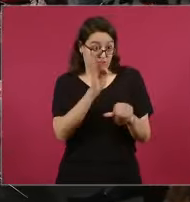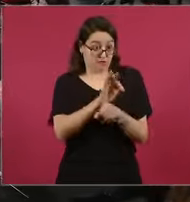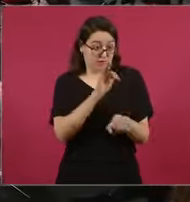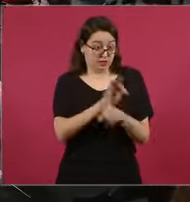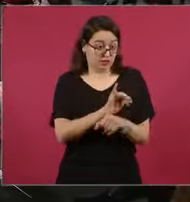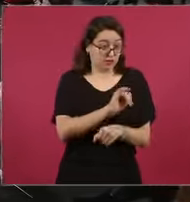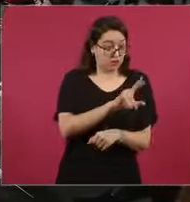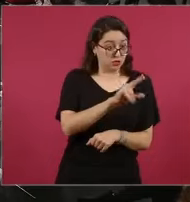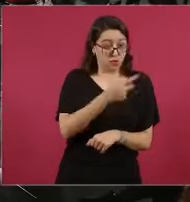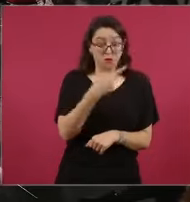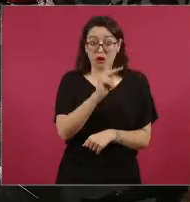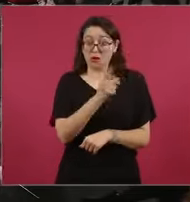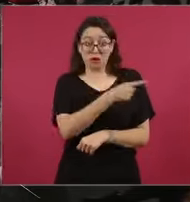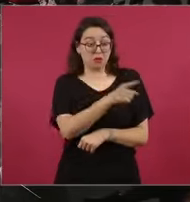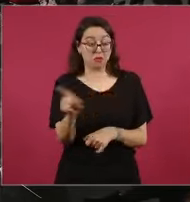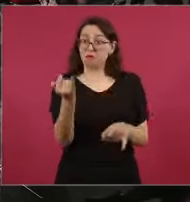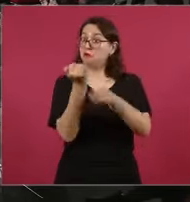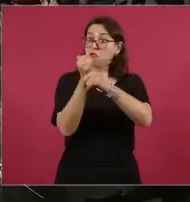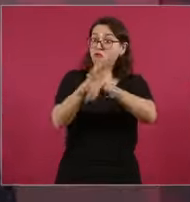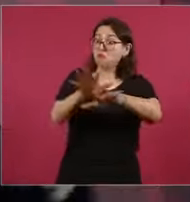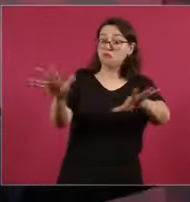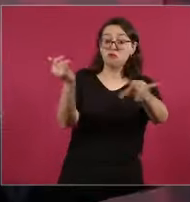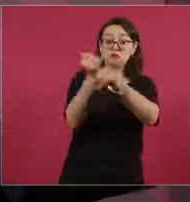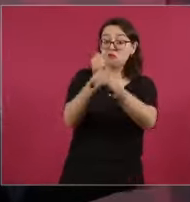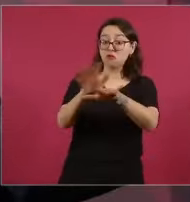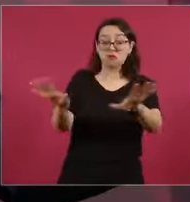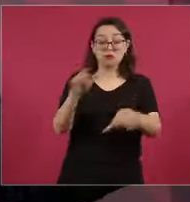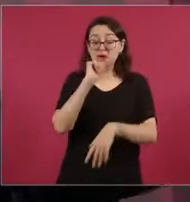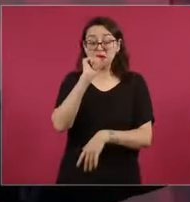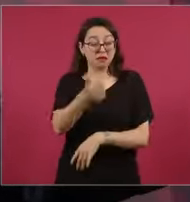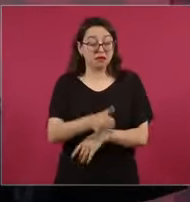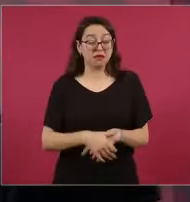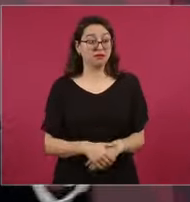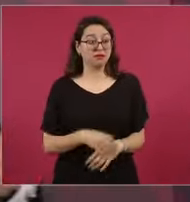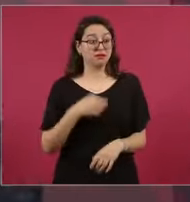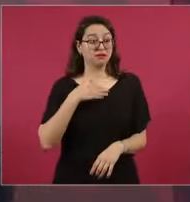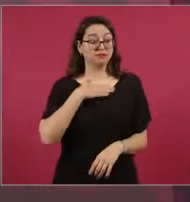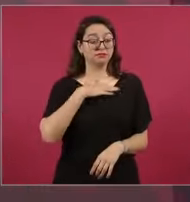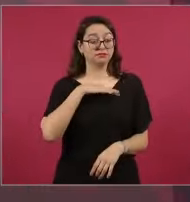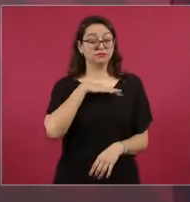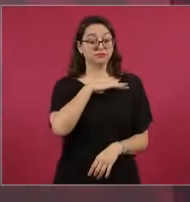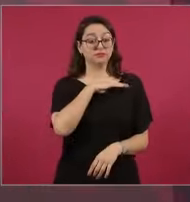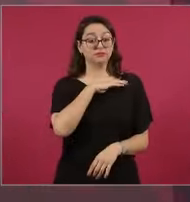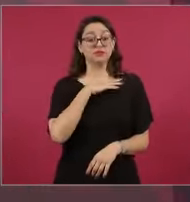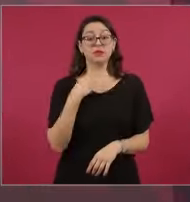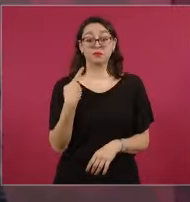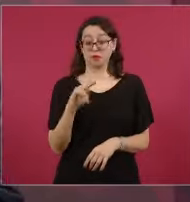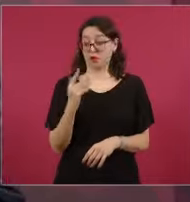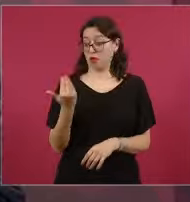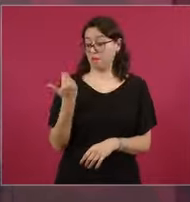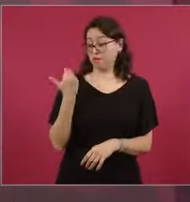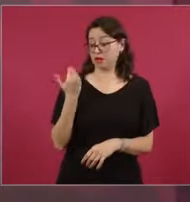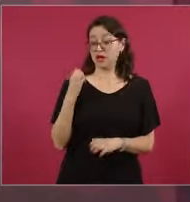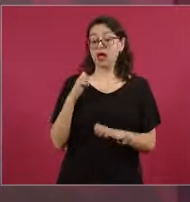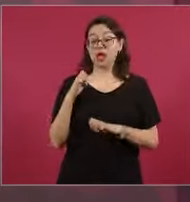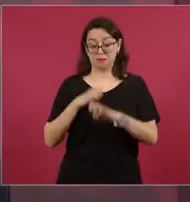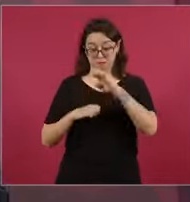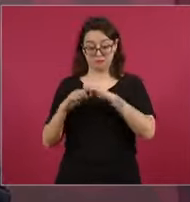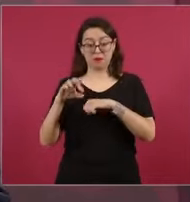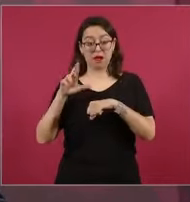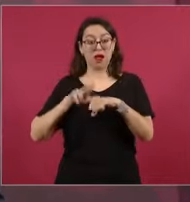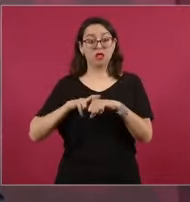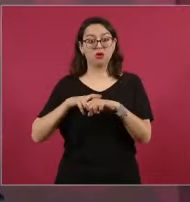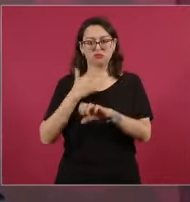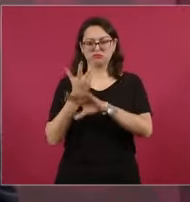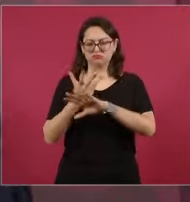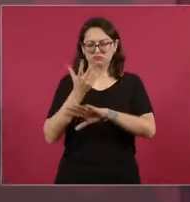No sale nada de que declaró el embajador que no hay ninguna investigación